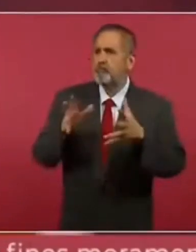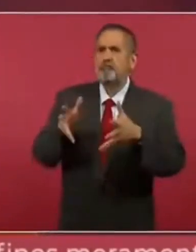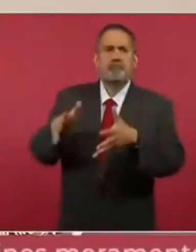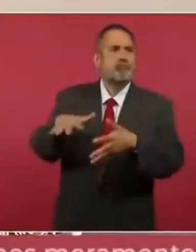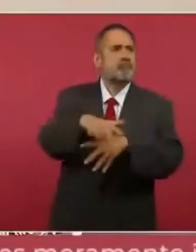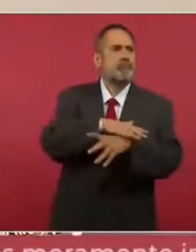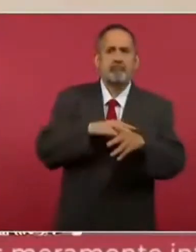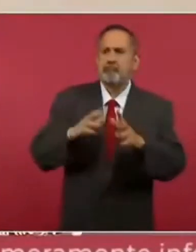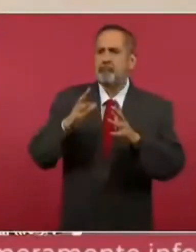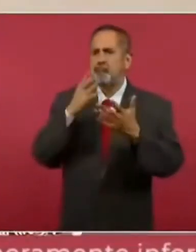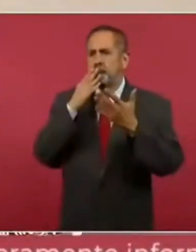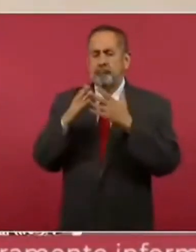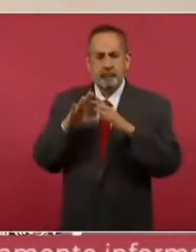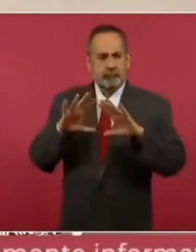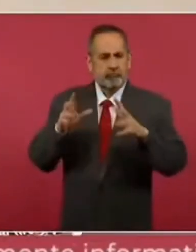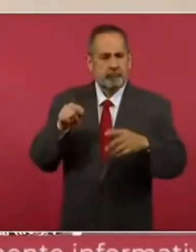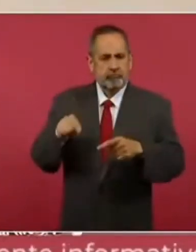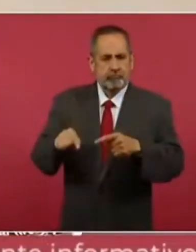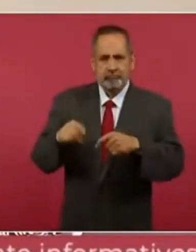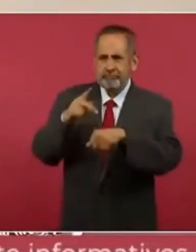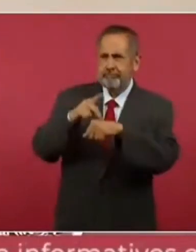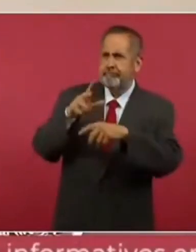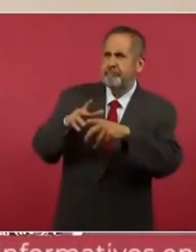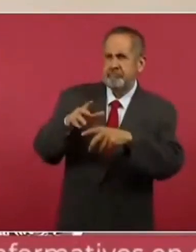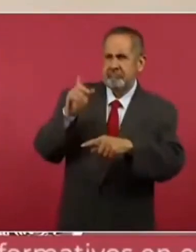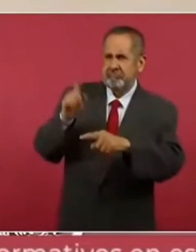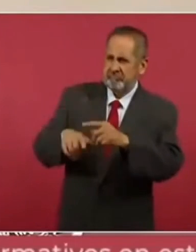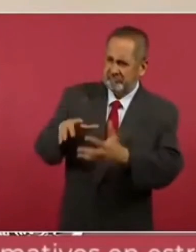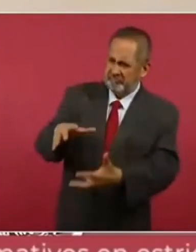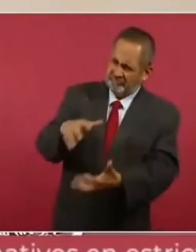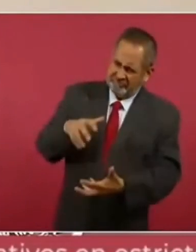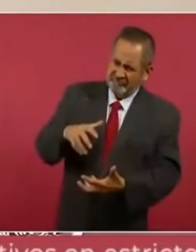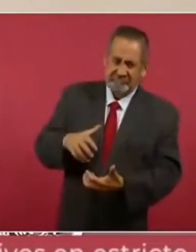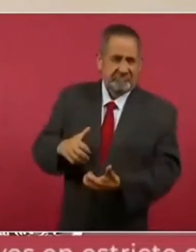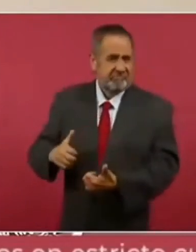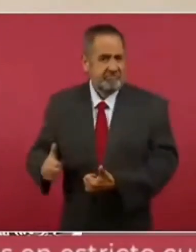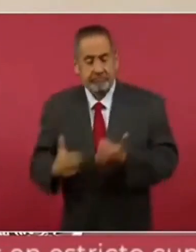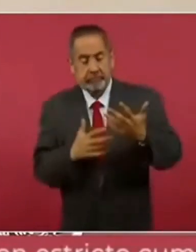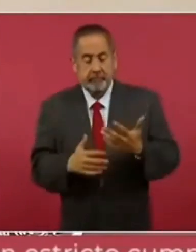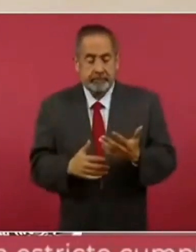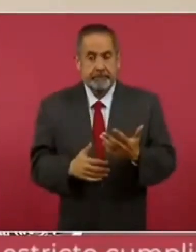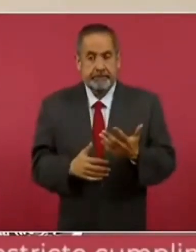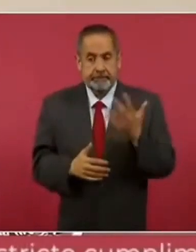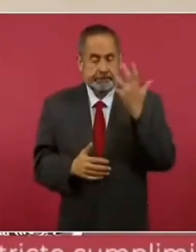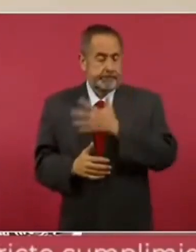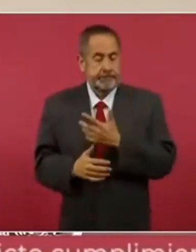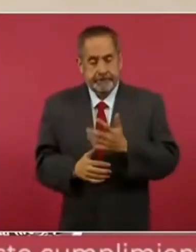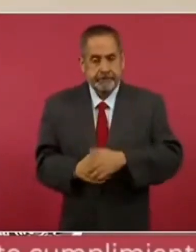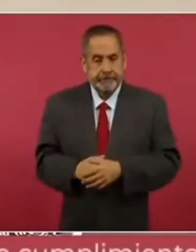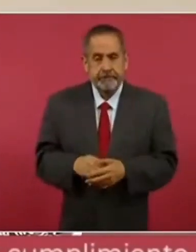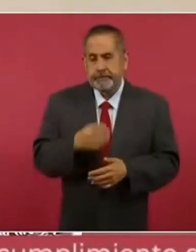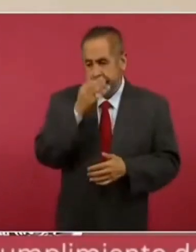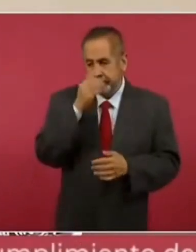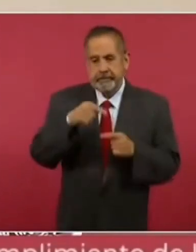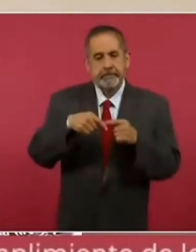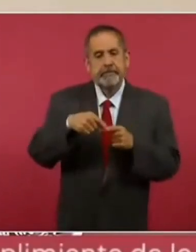de un abrigo de una formación rocosa. Es una figura muy impresionante que pronto